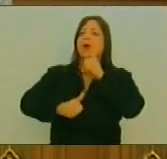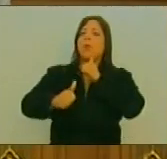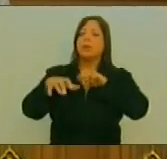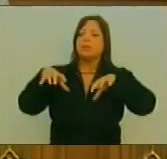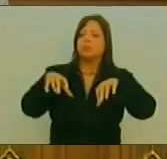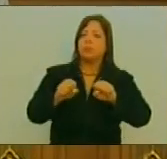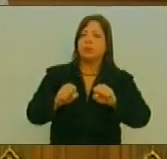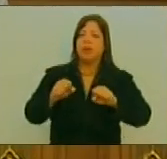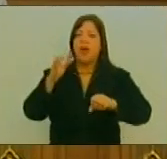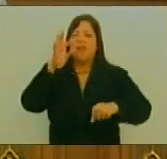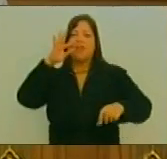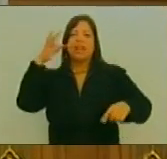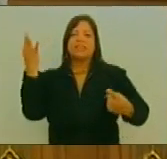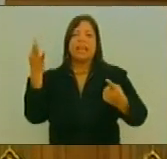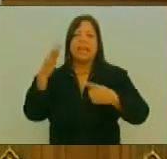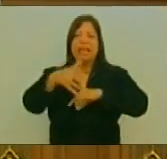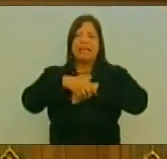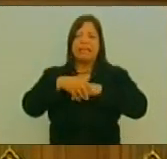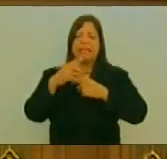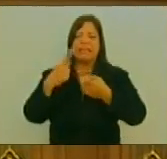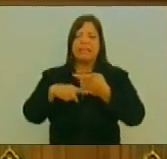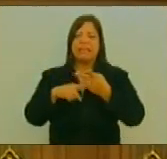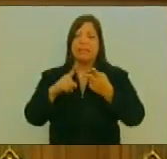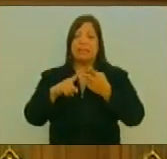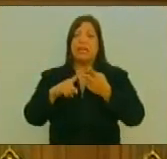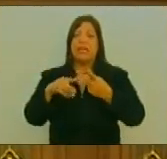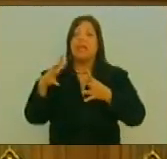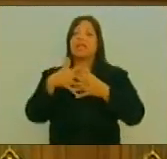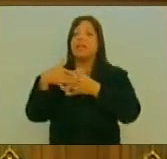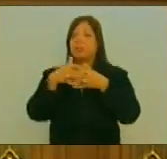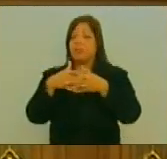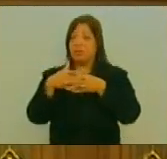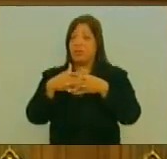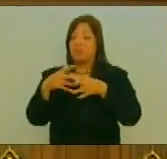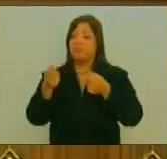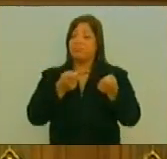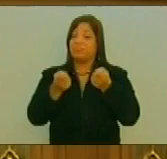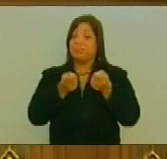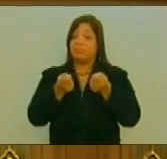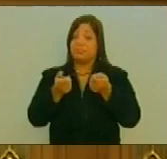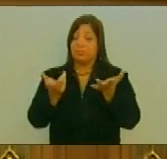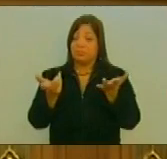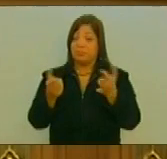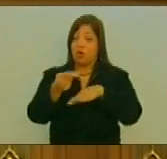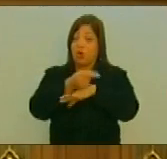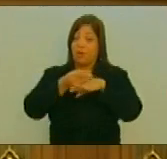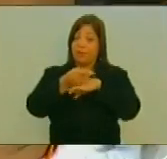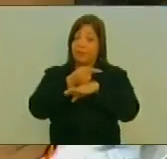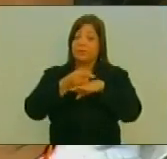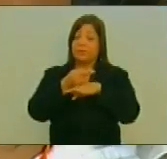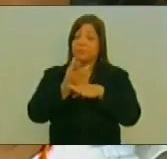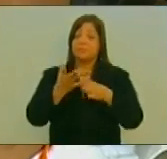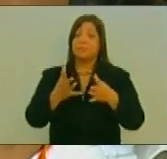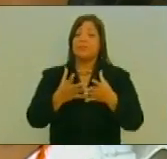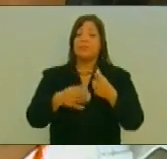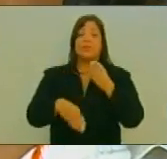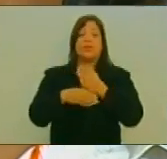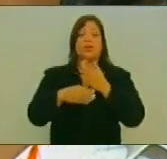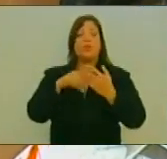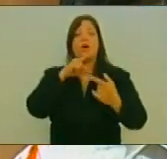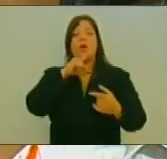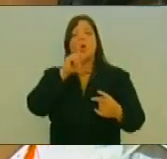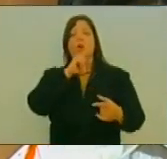imperio Francés Inglés Y el propio Imperio Norteamericano Y esto Lo decía El gran